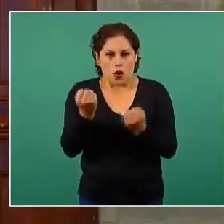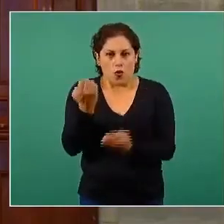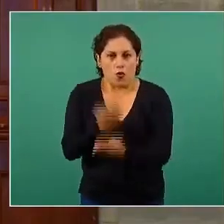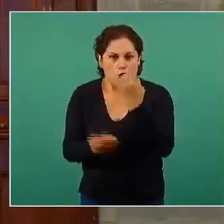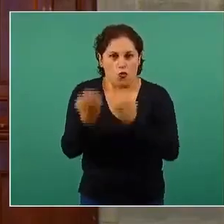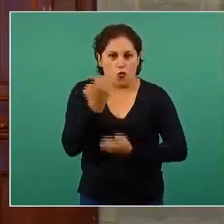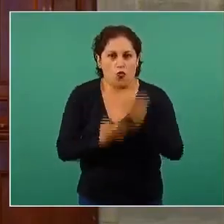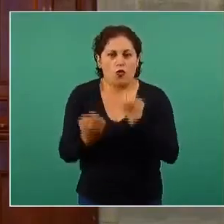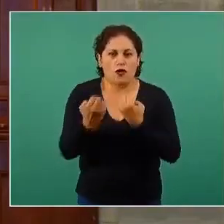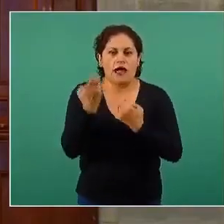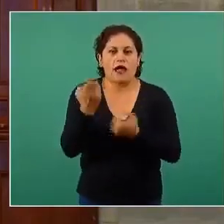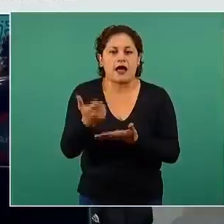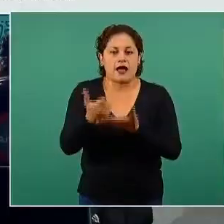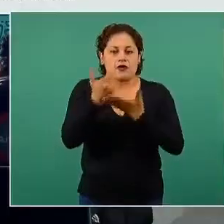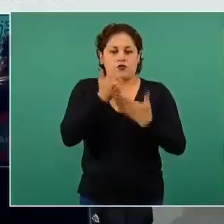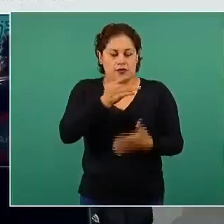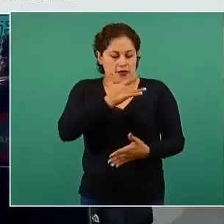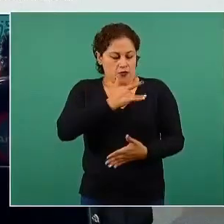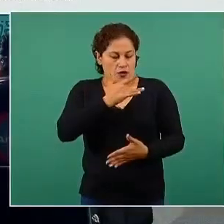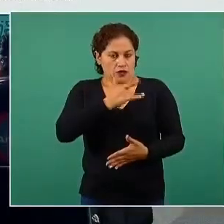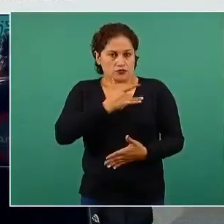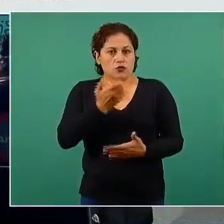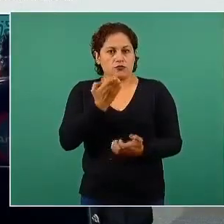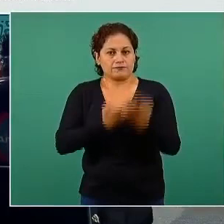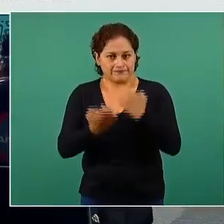acelera nuestro corazón. ¿La que sigue?